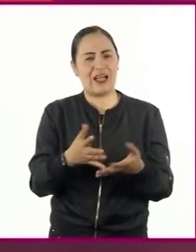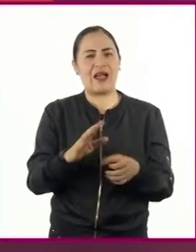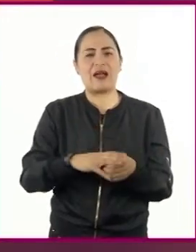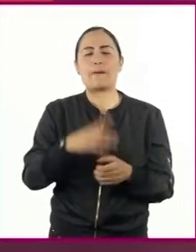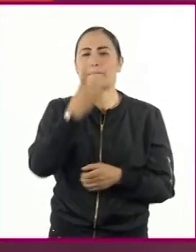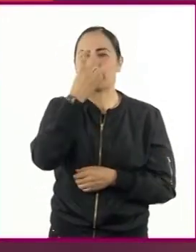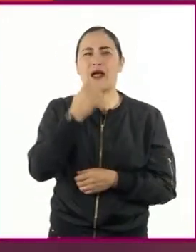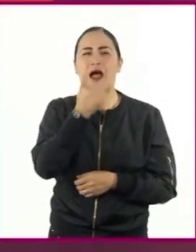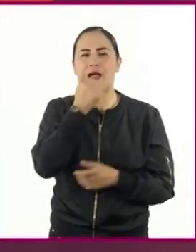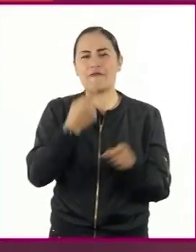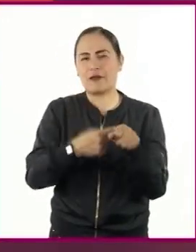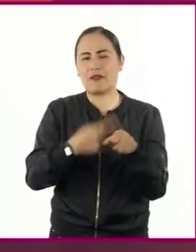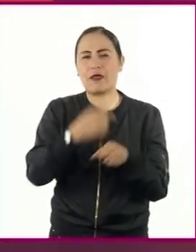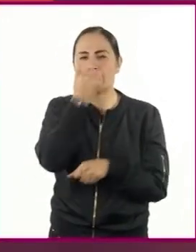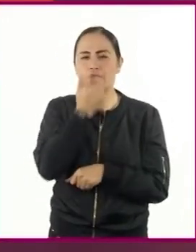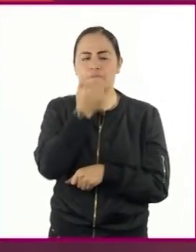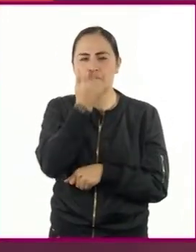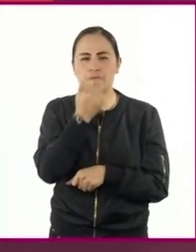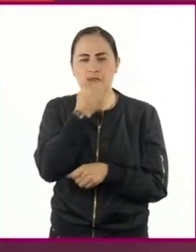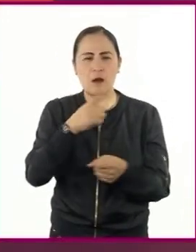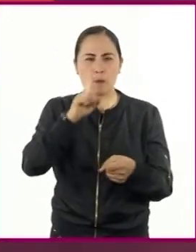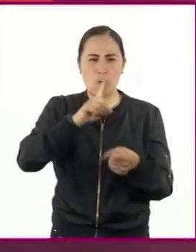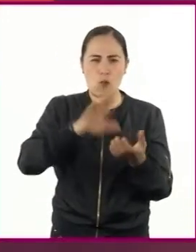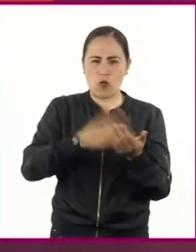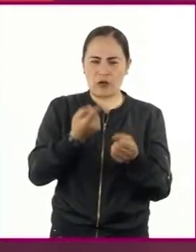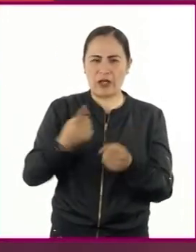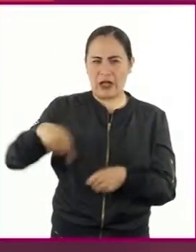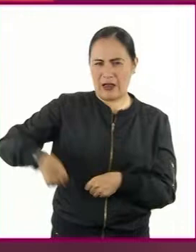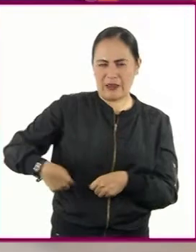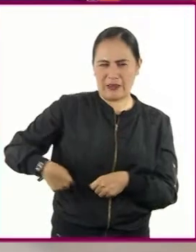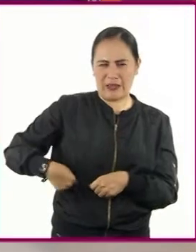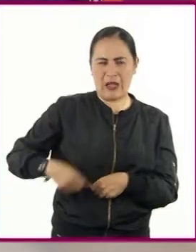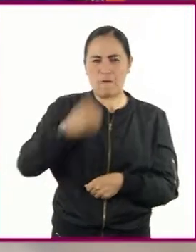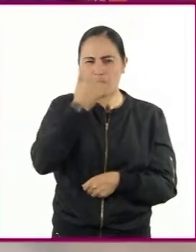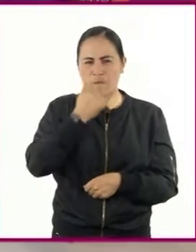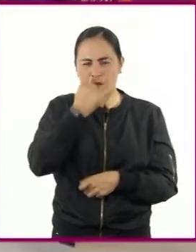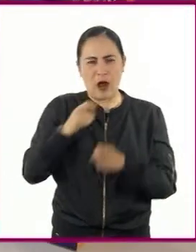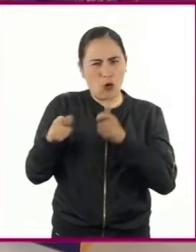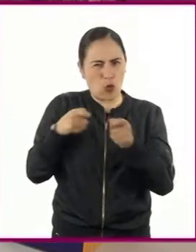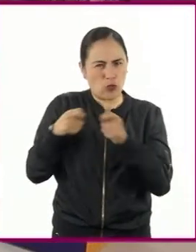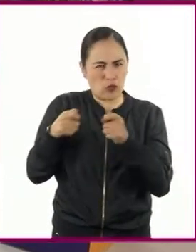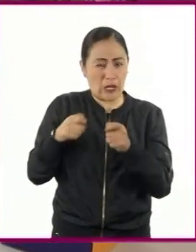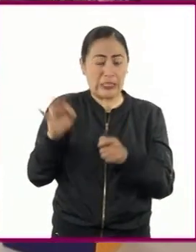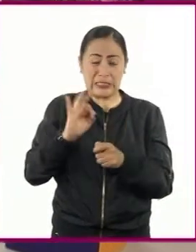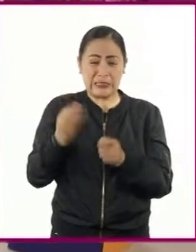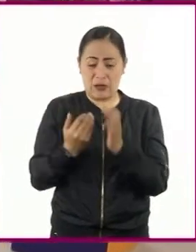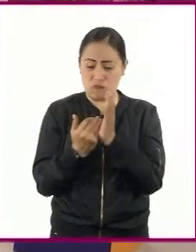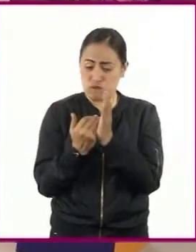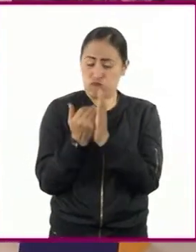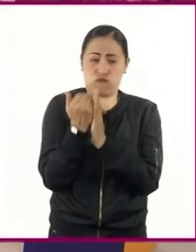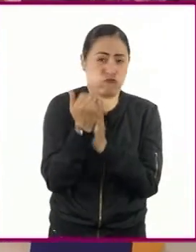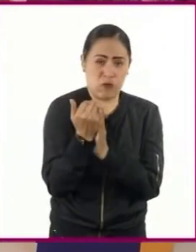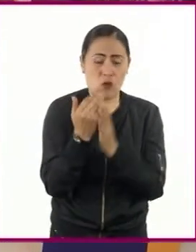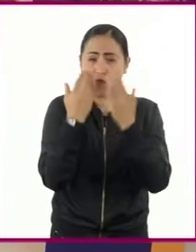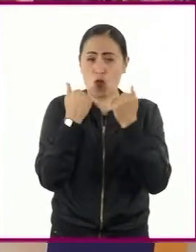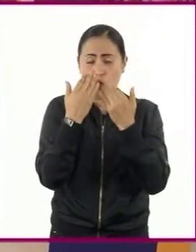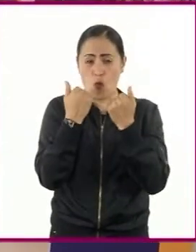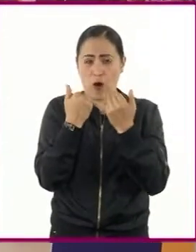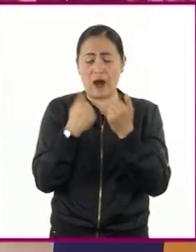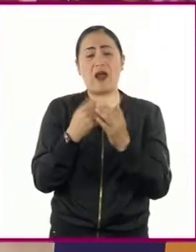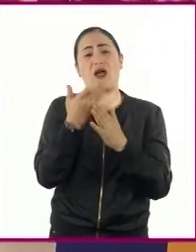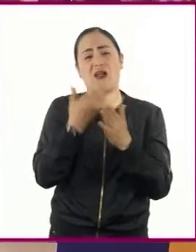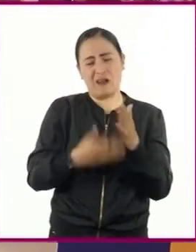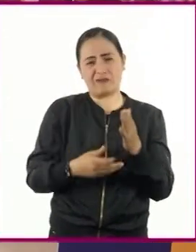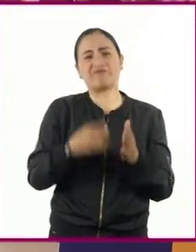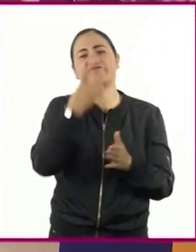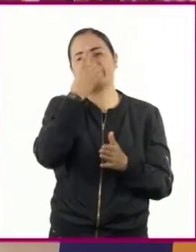hormona que produce el páncreas y tiene la función de regular el azúcar en la sangre. Y cuando hay poca producción de ella en el organismo, se padece esta